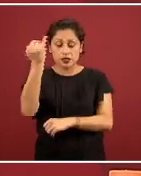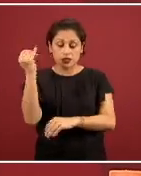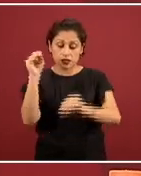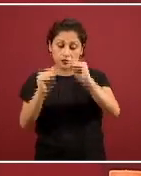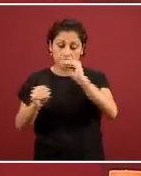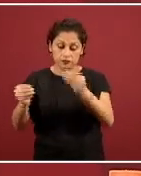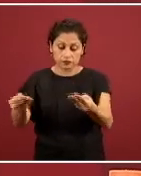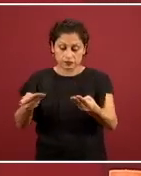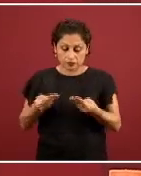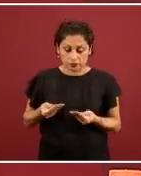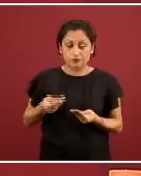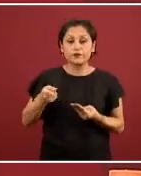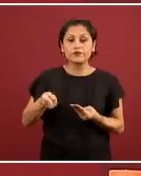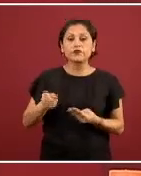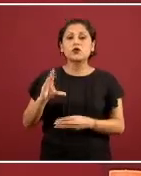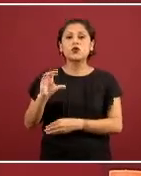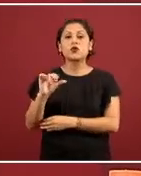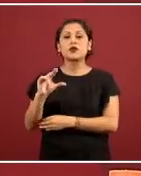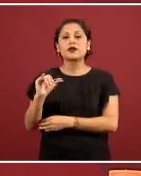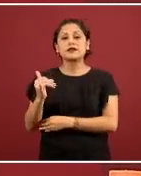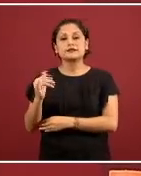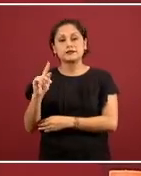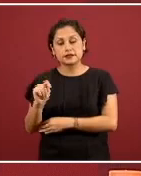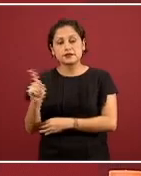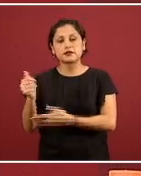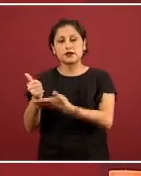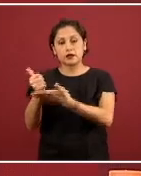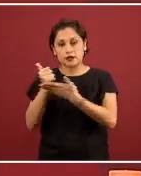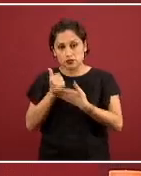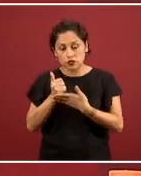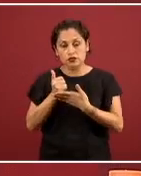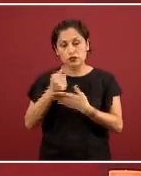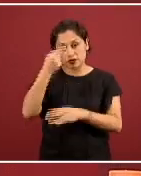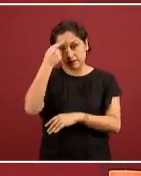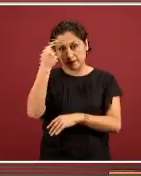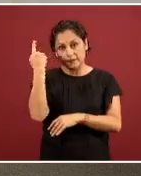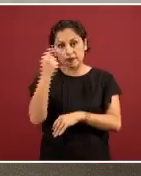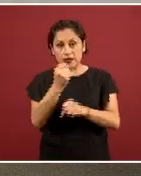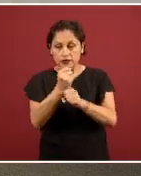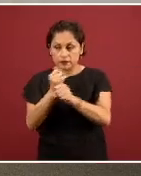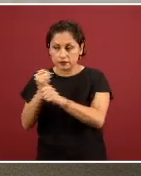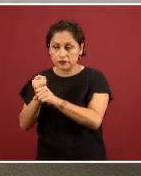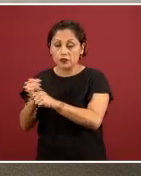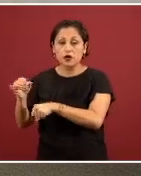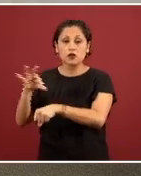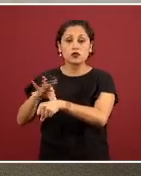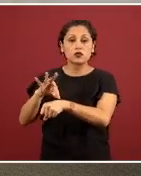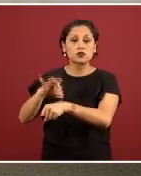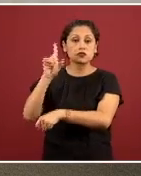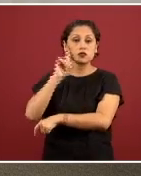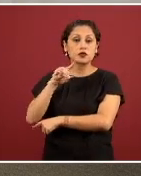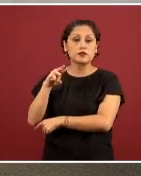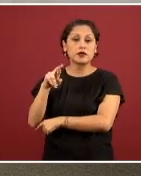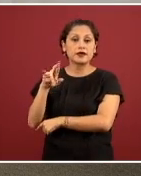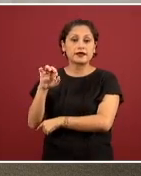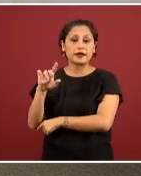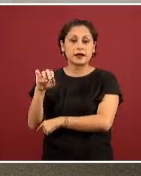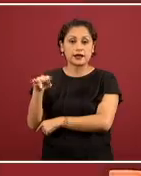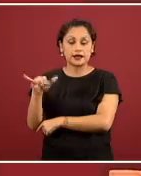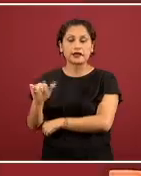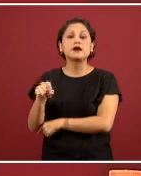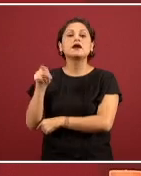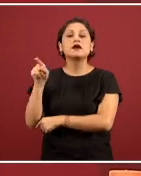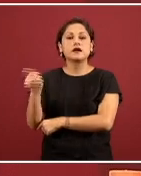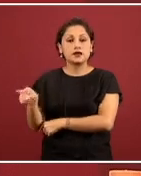la colaboración del CONACYT, el Consejo Nacional de Ciencia y Tecnología. La doctora Marilena Álvarez Builla, su directora general, ha estado